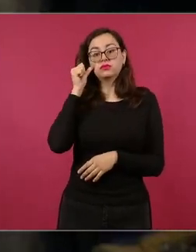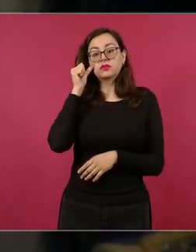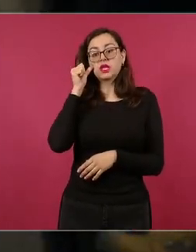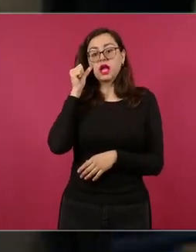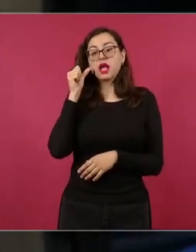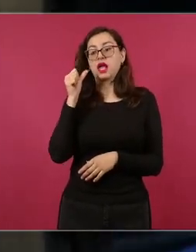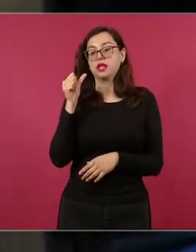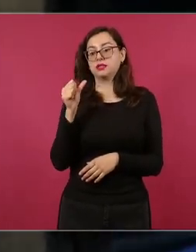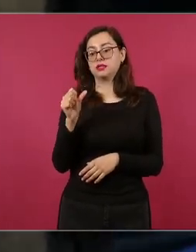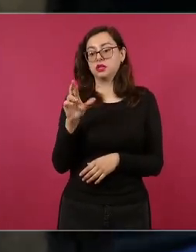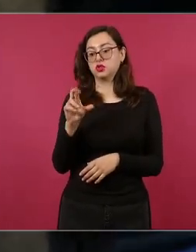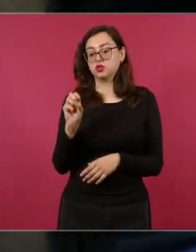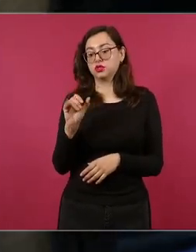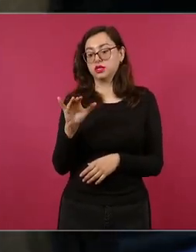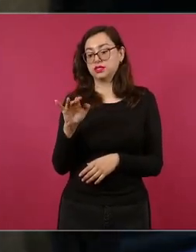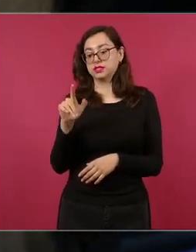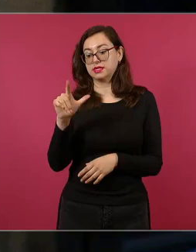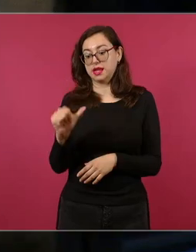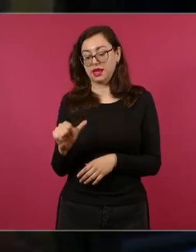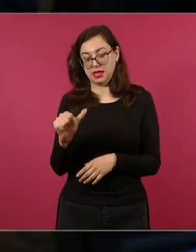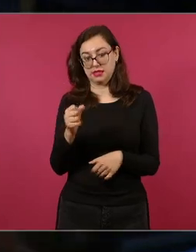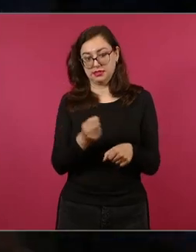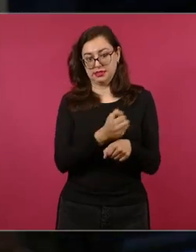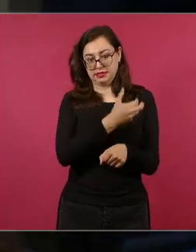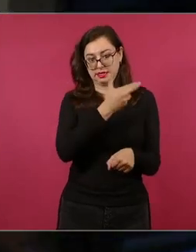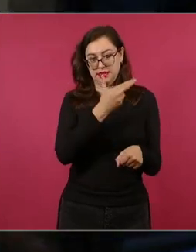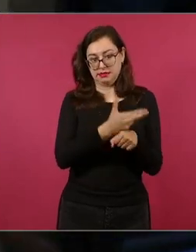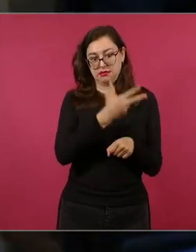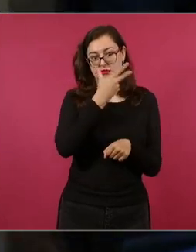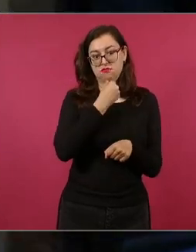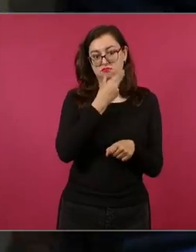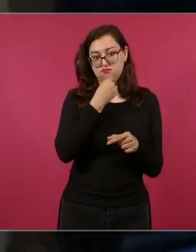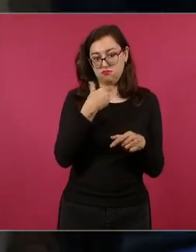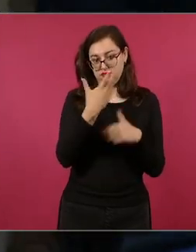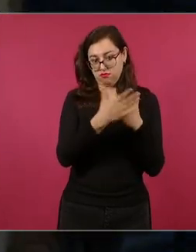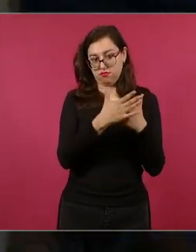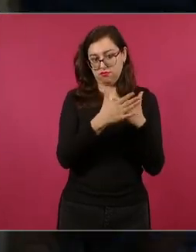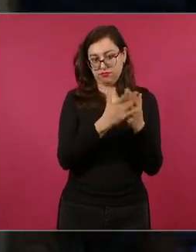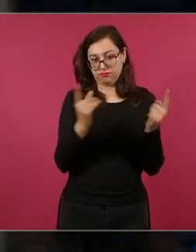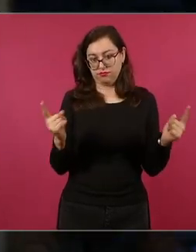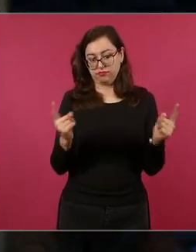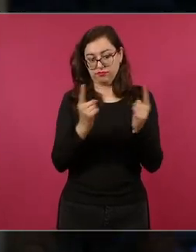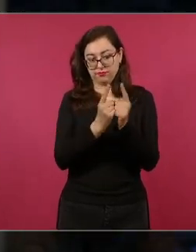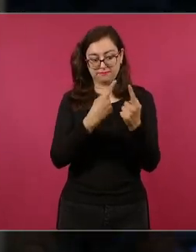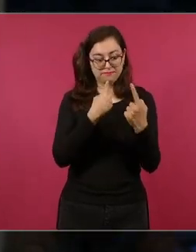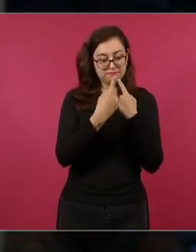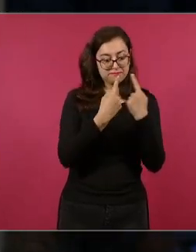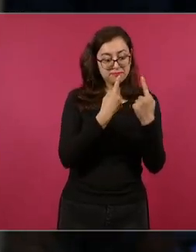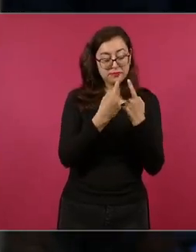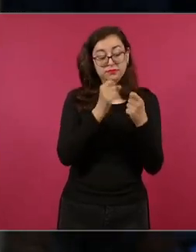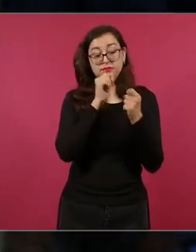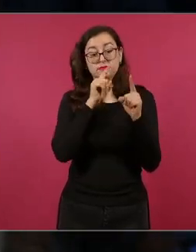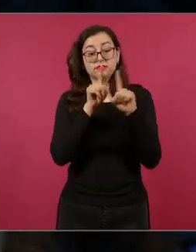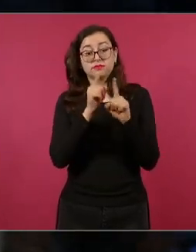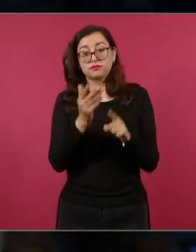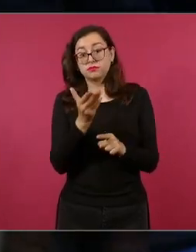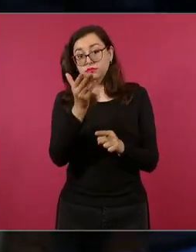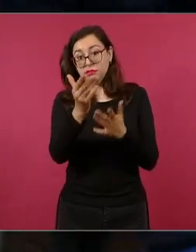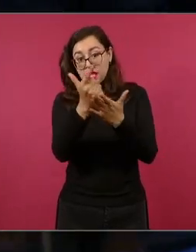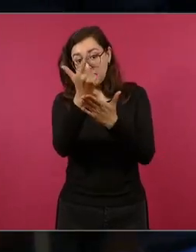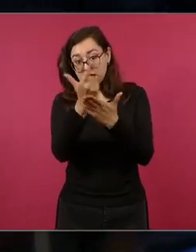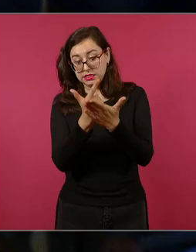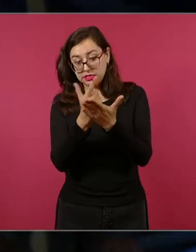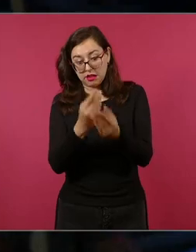próximo titular de la secretaria de seguridad también usted había dicho que iba a dejar una lista de pendientes para quien fuera su